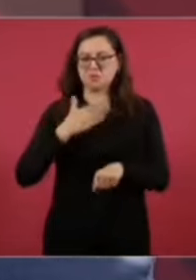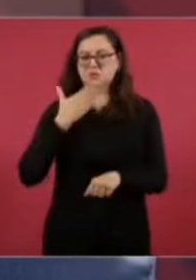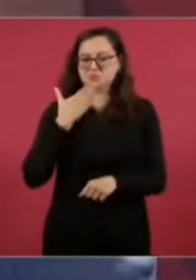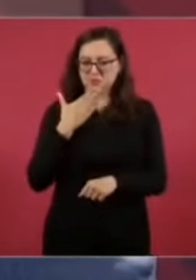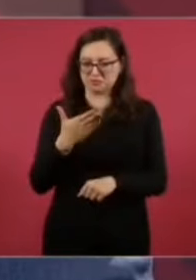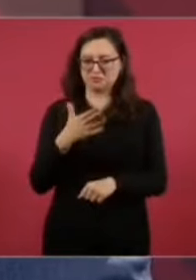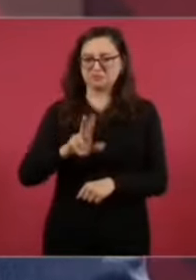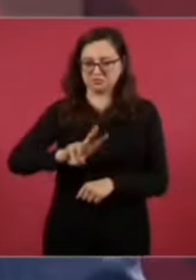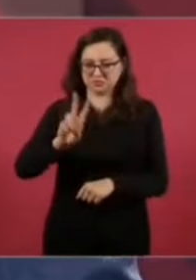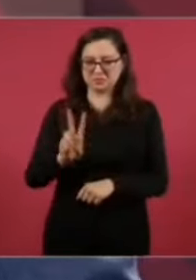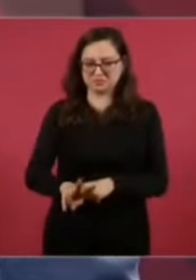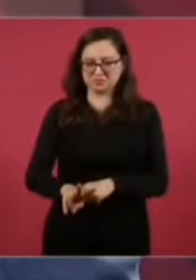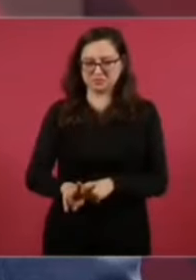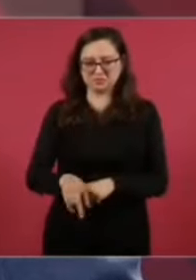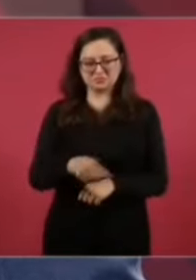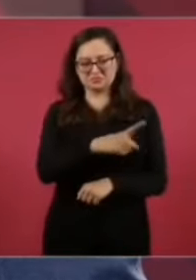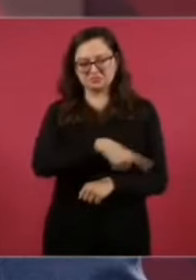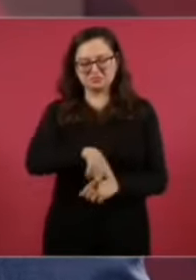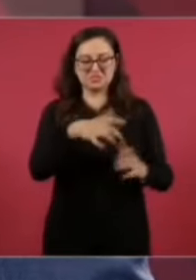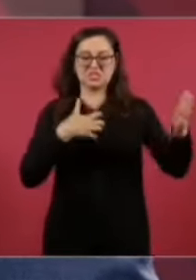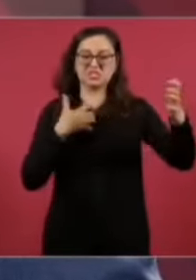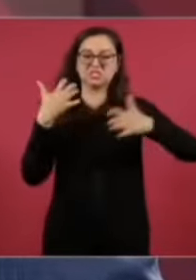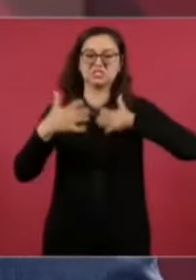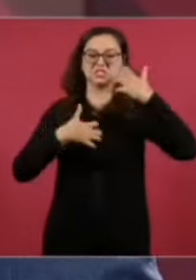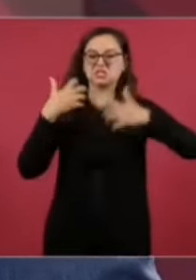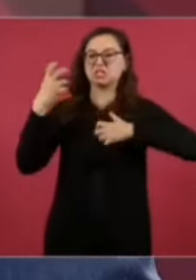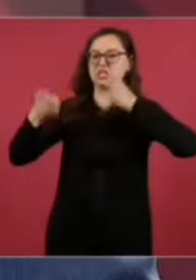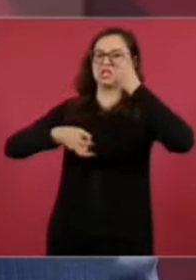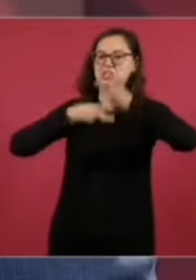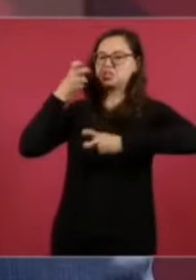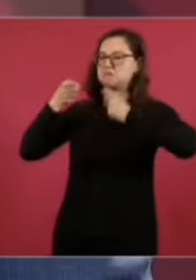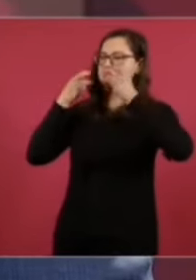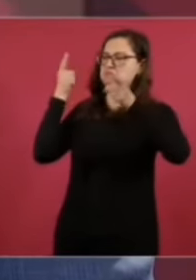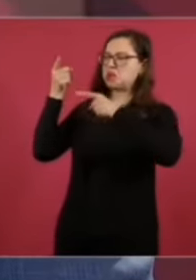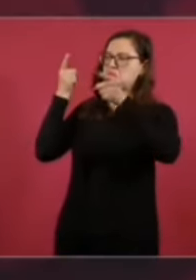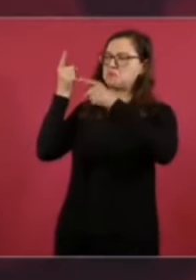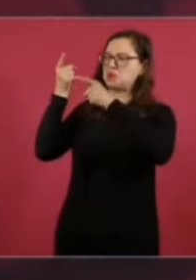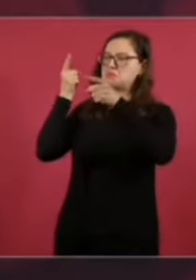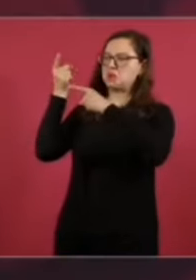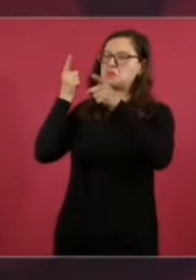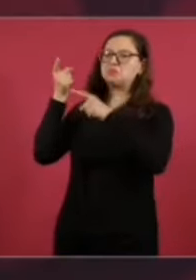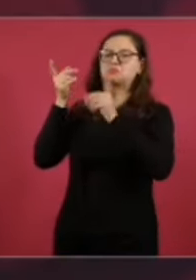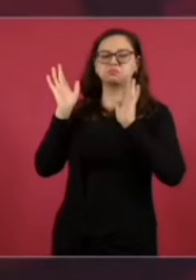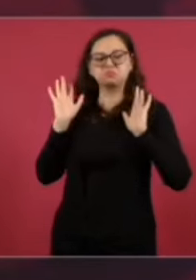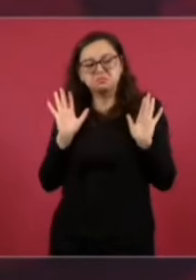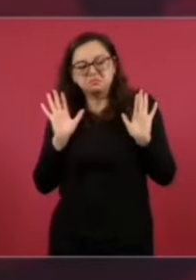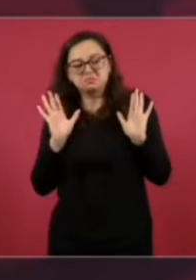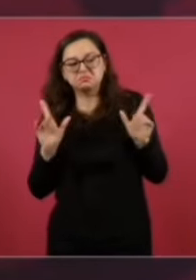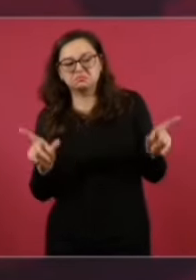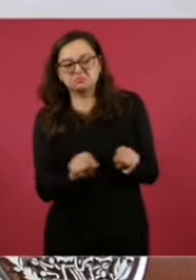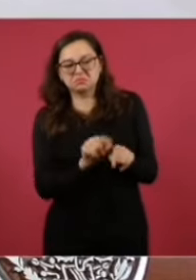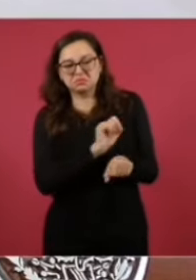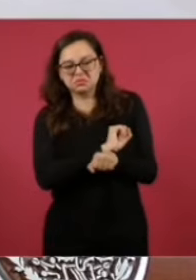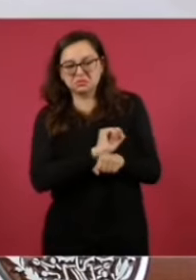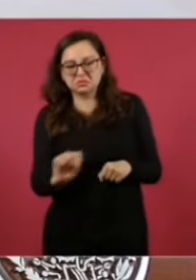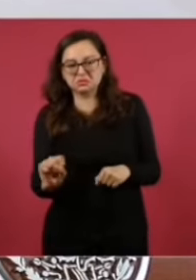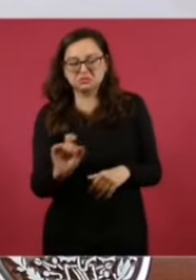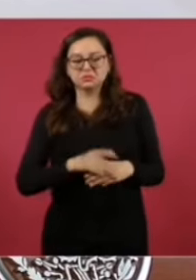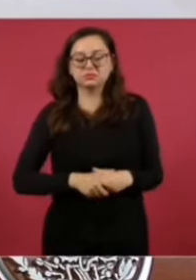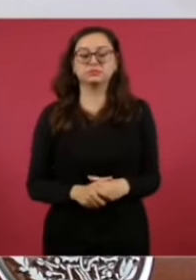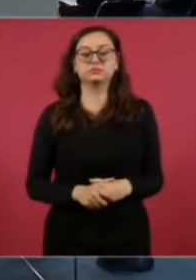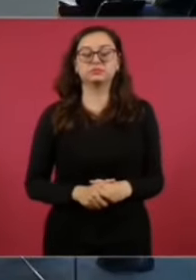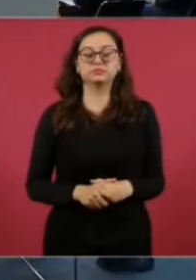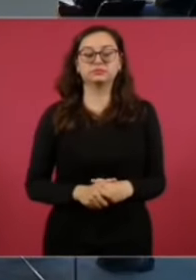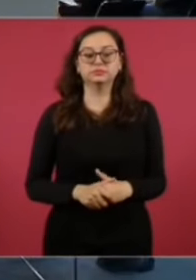la verdad, porque no pasa de insultos, no pasa de ahí. ¿Qué opina de las